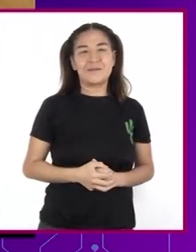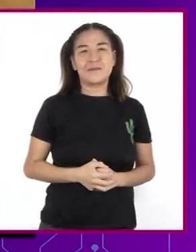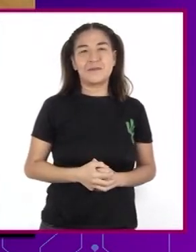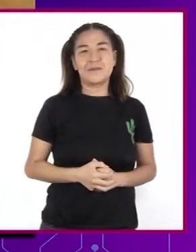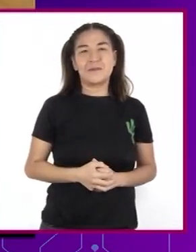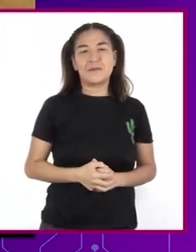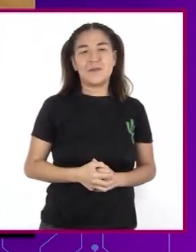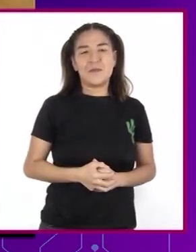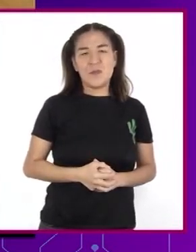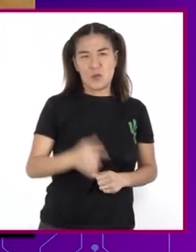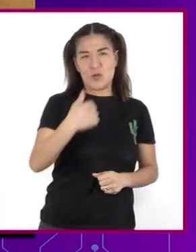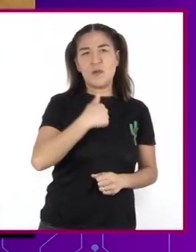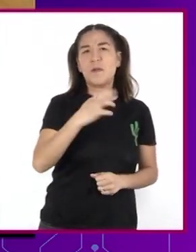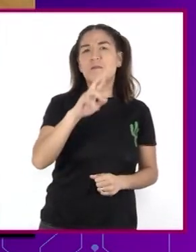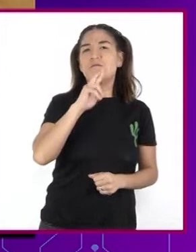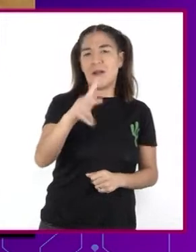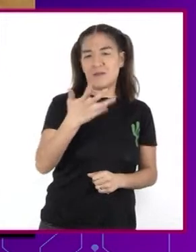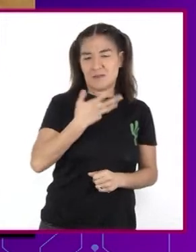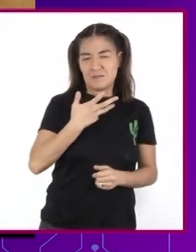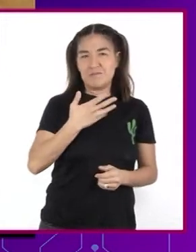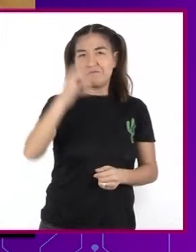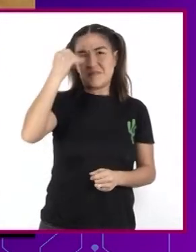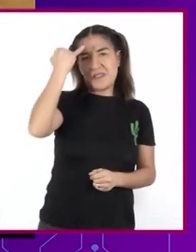Yo tengo mejores ideas